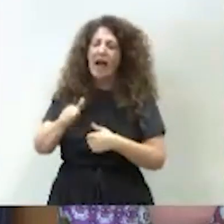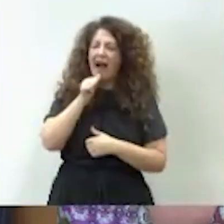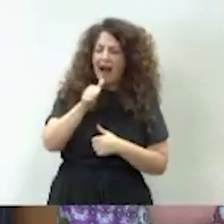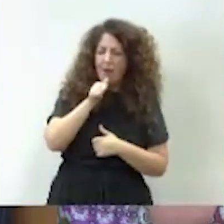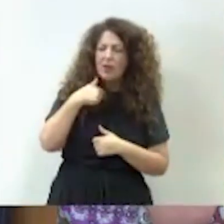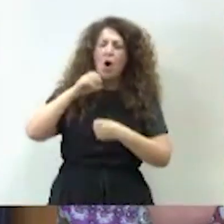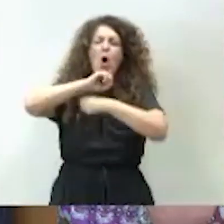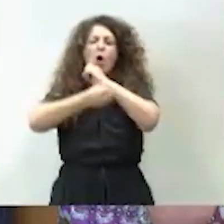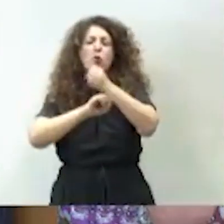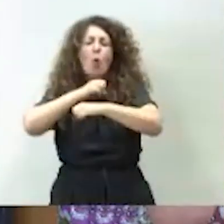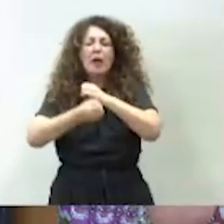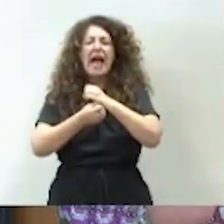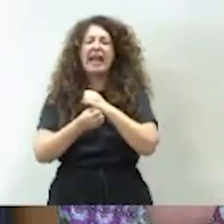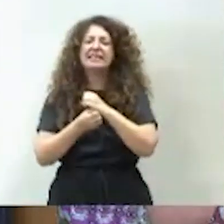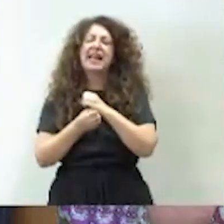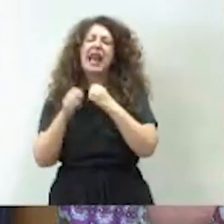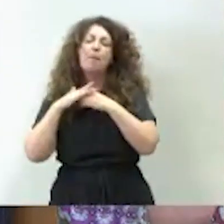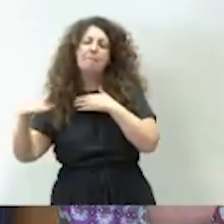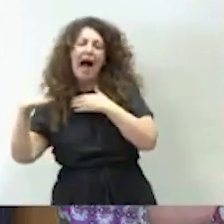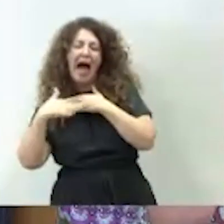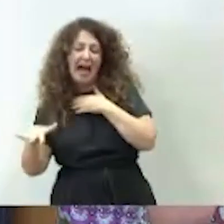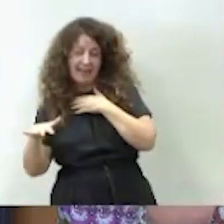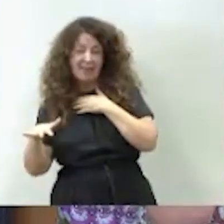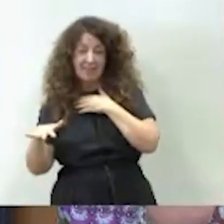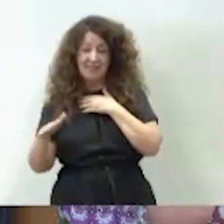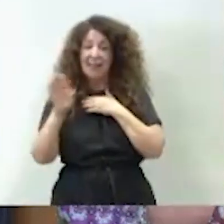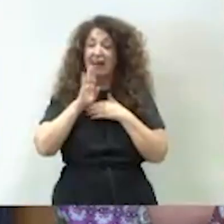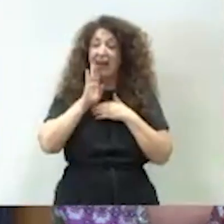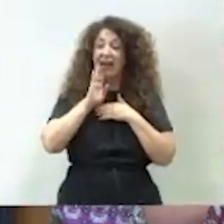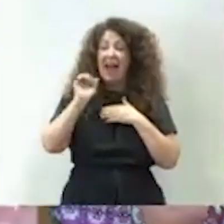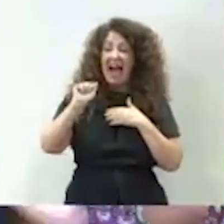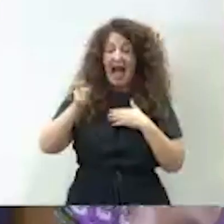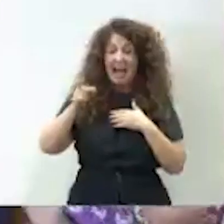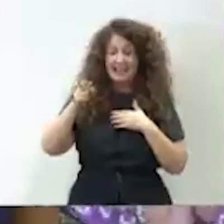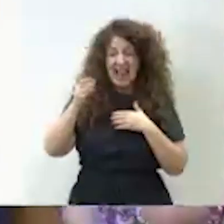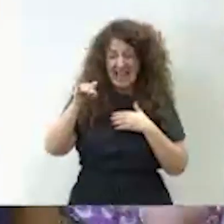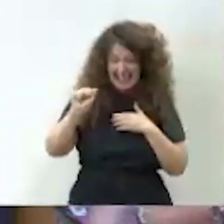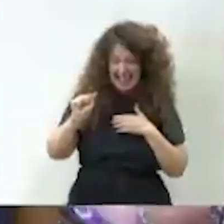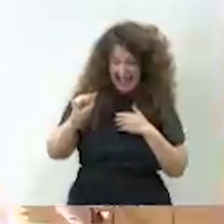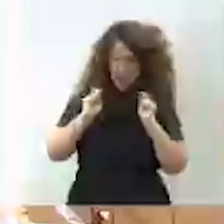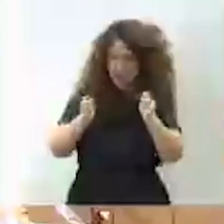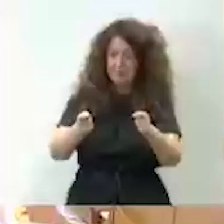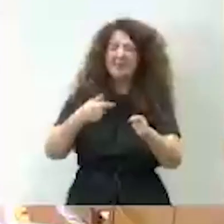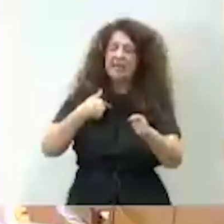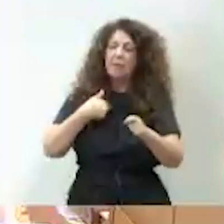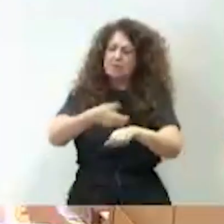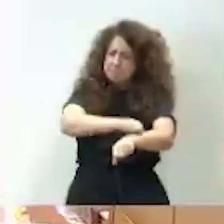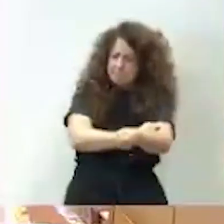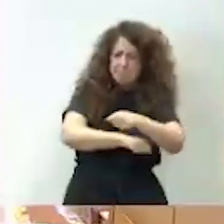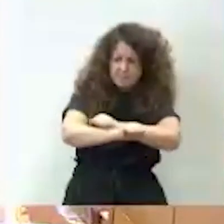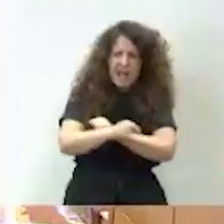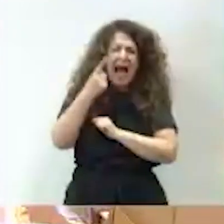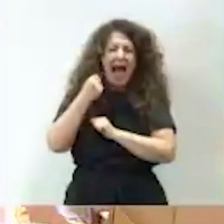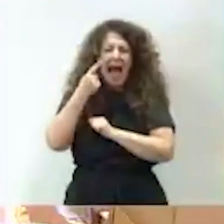nucleares del mar a las desaladoras como ocurrió con la de la Axarquía y me arremangaré para que Almería también tenga